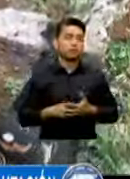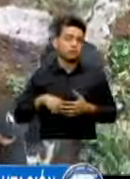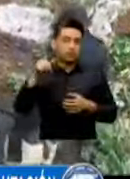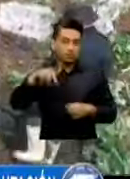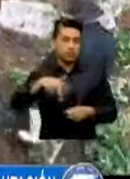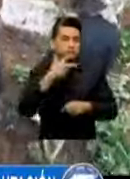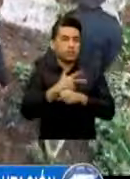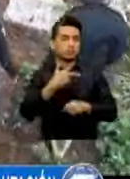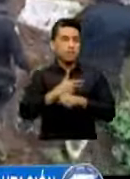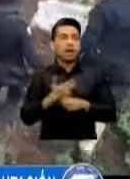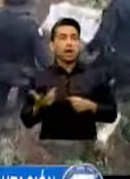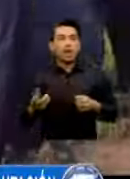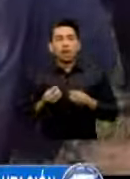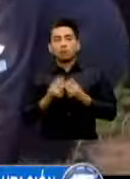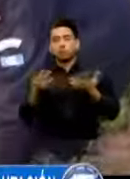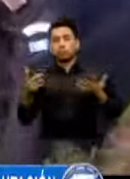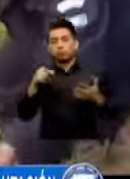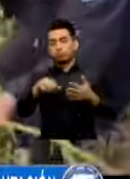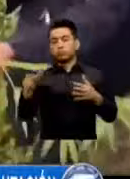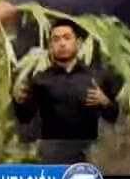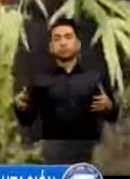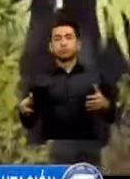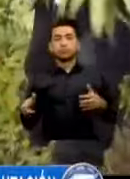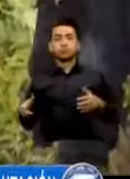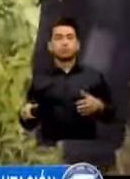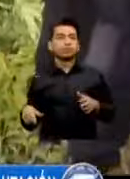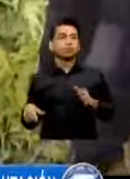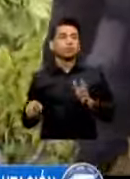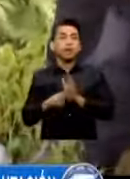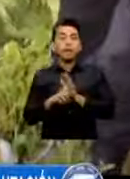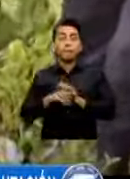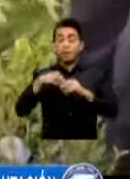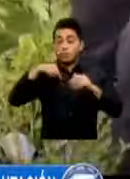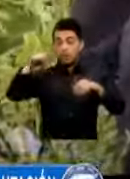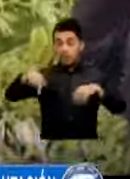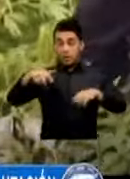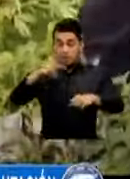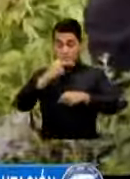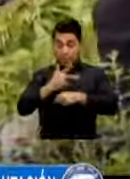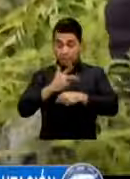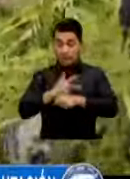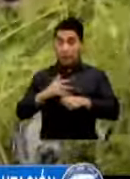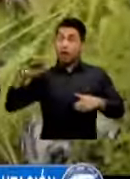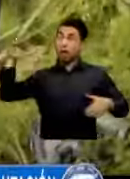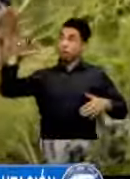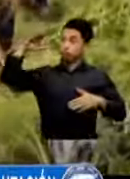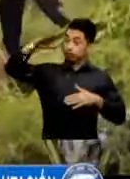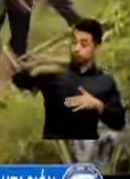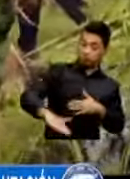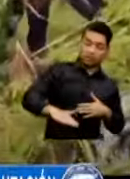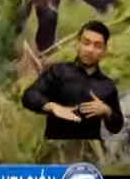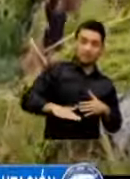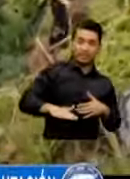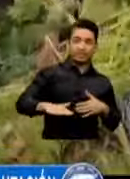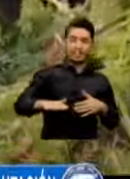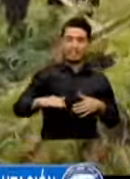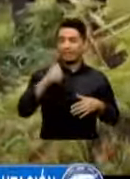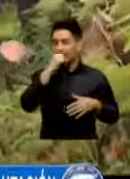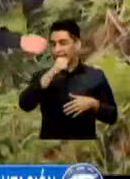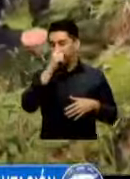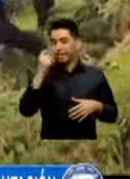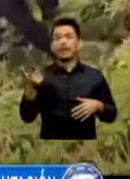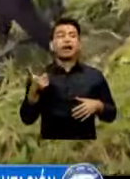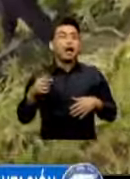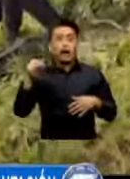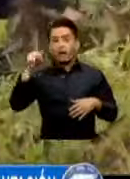Libre Para El Aterrizaje No Es Una Pista Aterrizaje Del Narcotráfico Debido A Estas Acciones Los Aterrizajes En Este